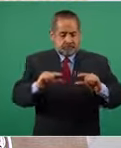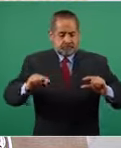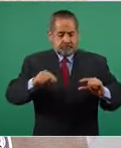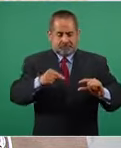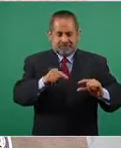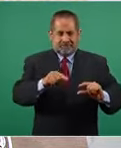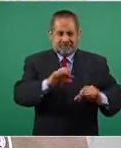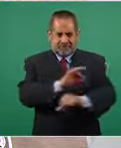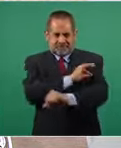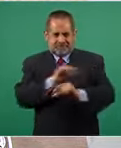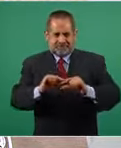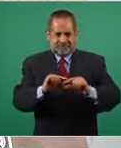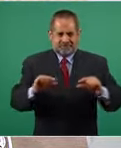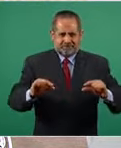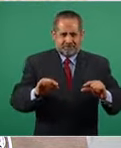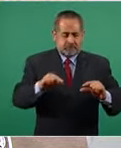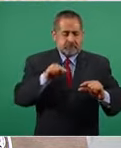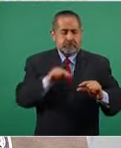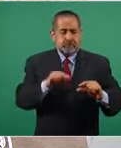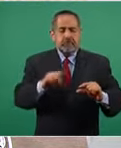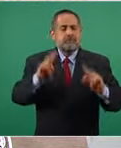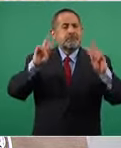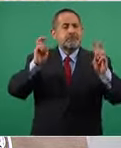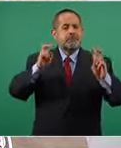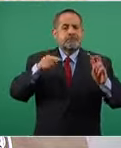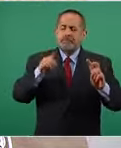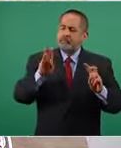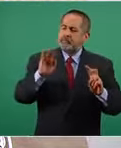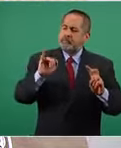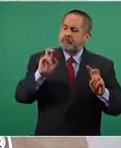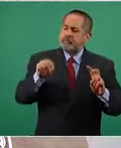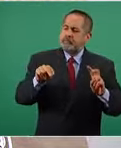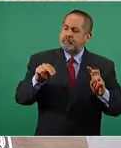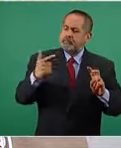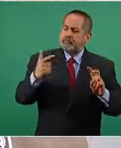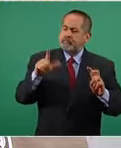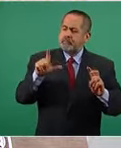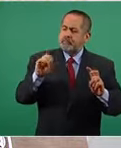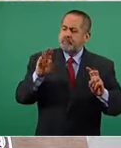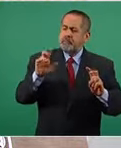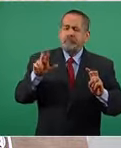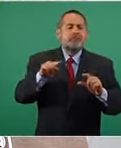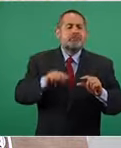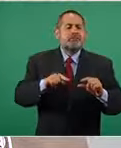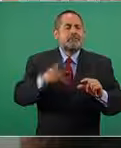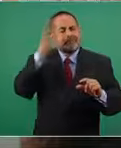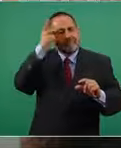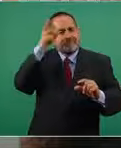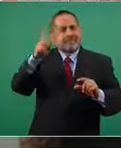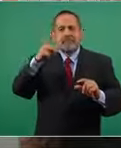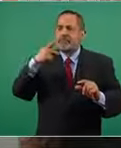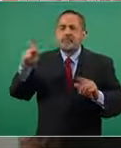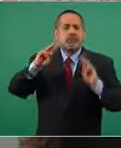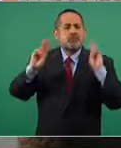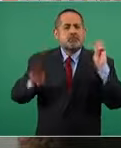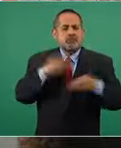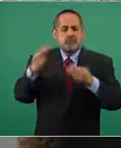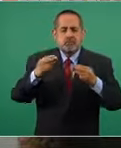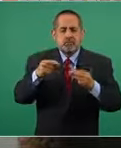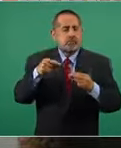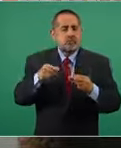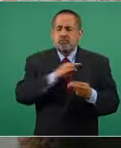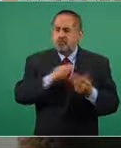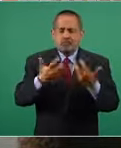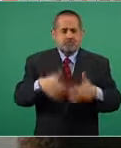-19 un bien global de modo tal que cedan los derechos intelectuales y que todos los países lo puedan